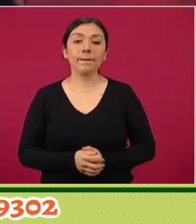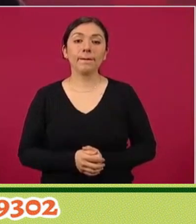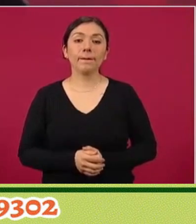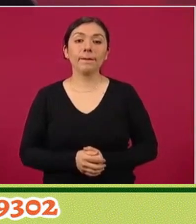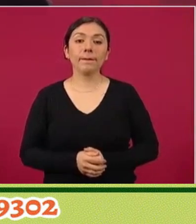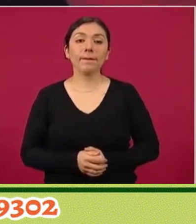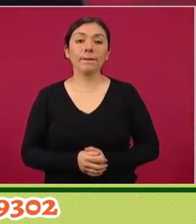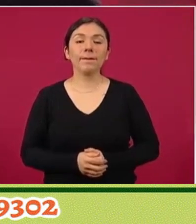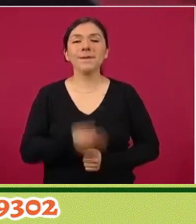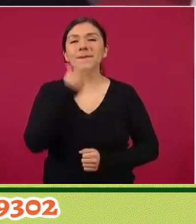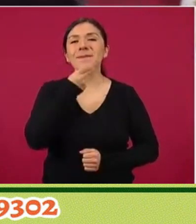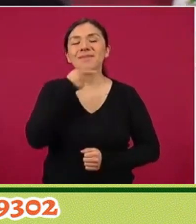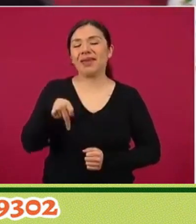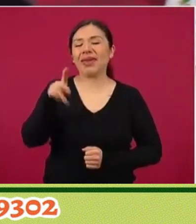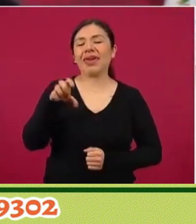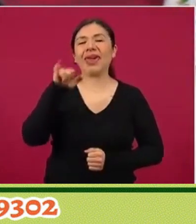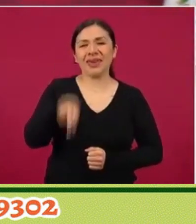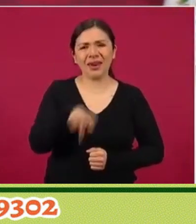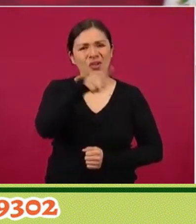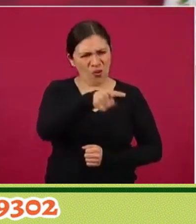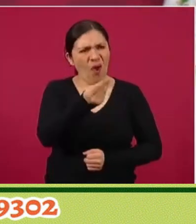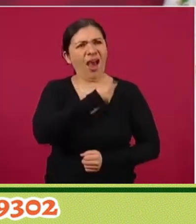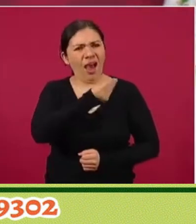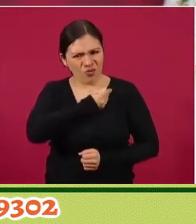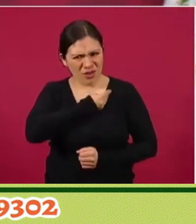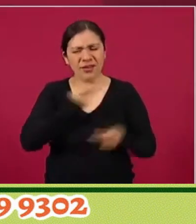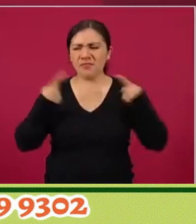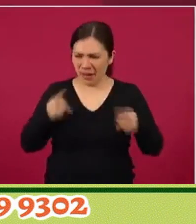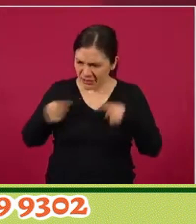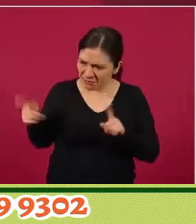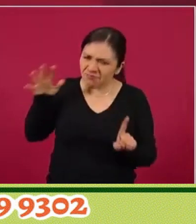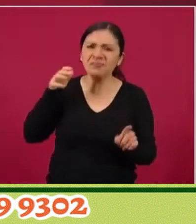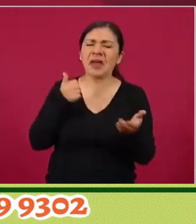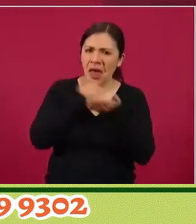aguanta, el pueblo se levanta.